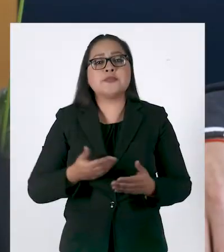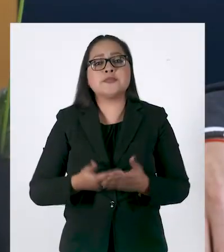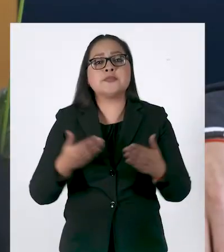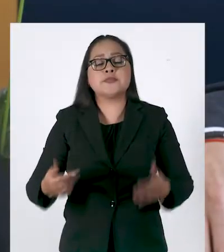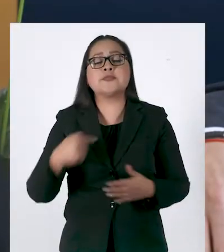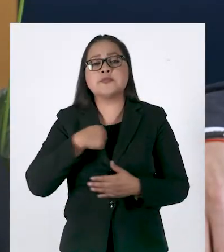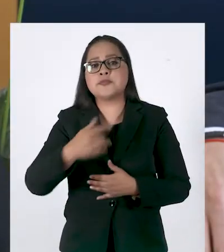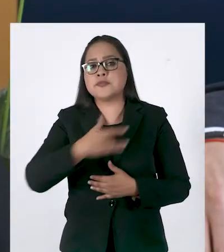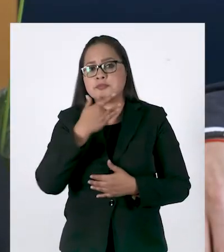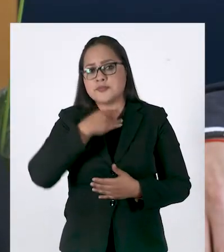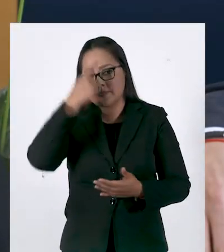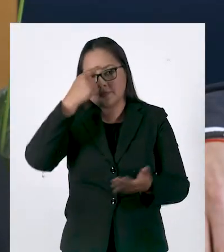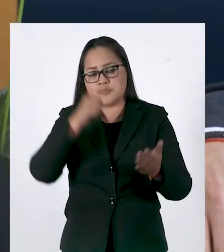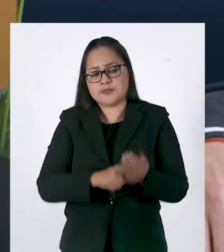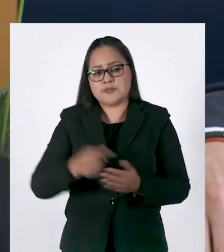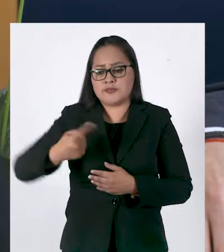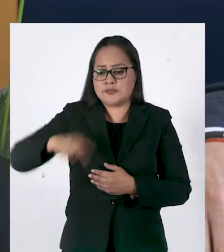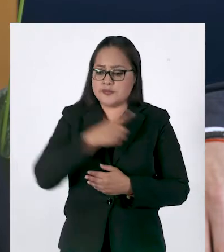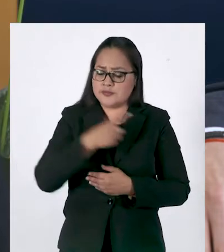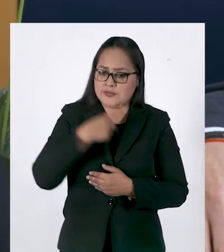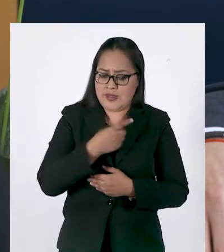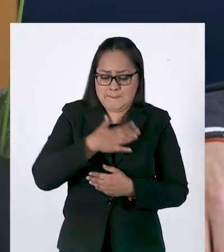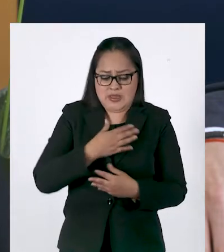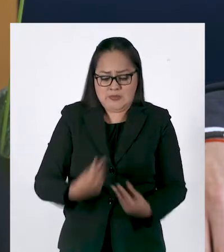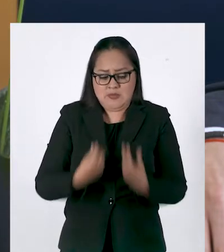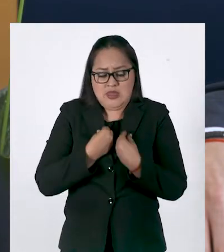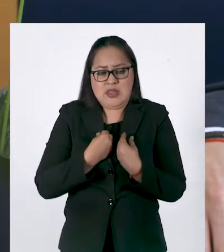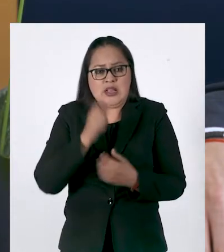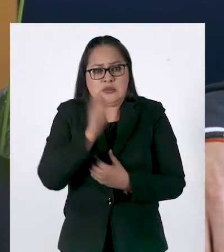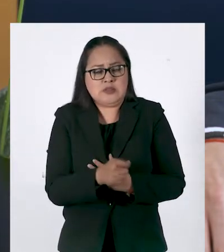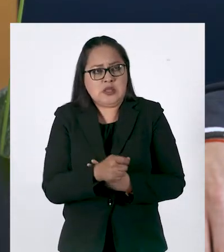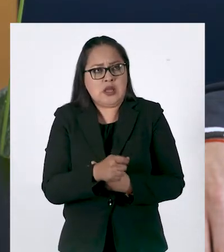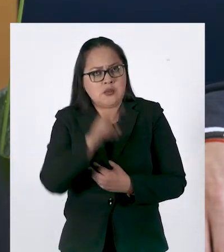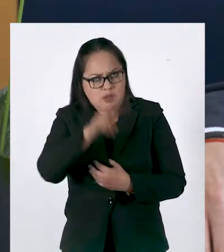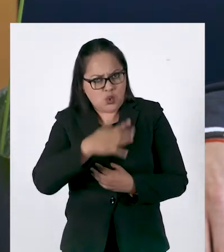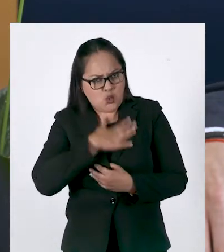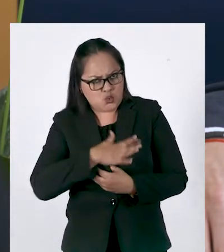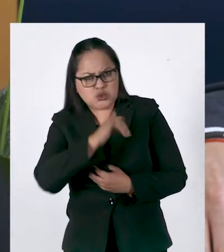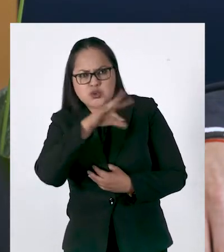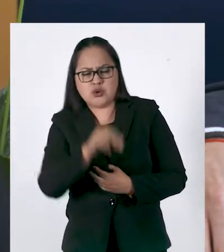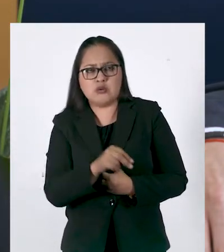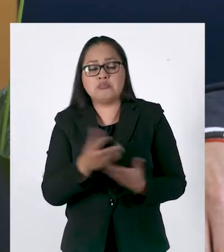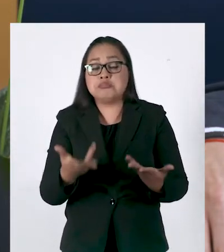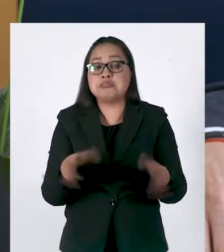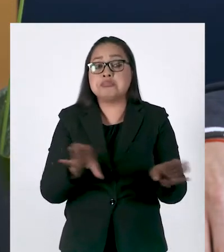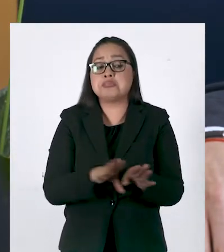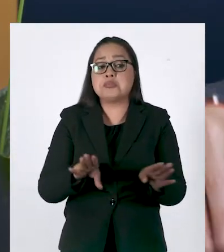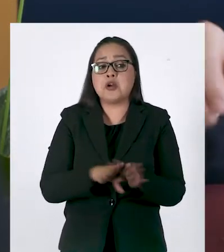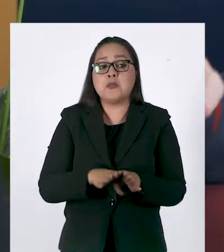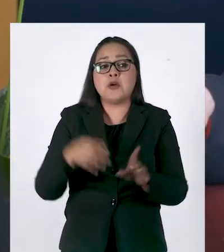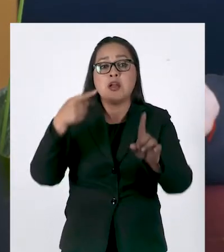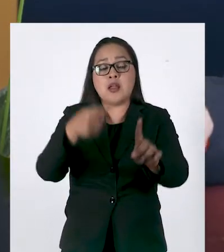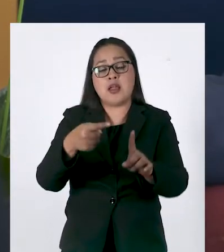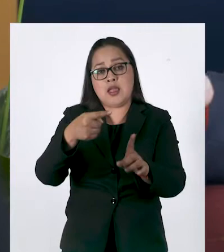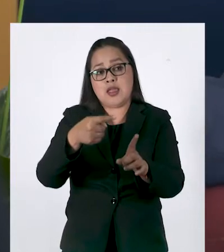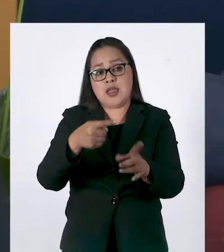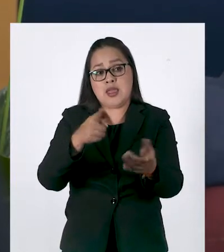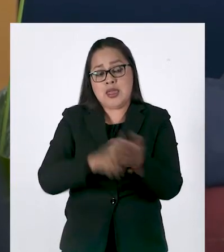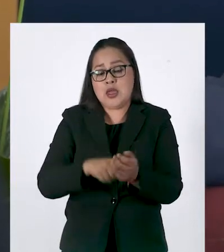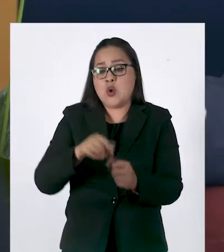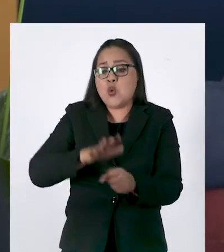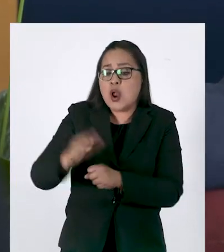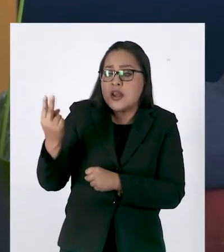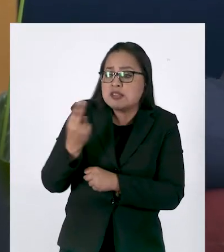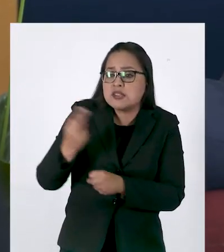Yo creo que nuestra obligación es justificar nuestra existencia todos los días, y no justificas tu existencia en mayor medida que buscando que las grandes